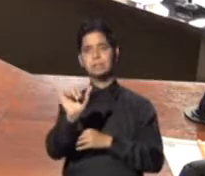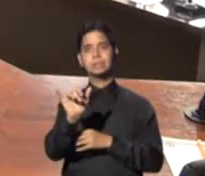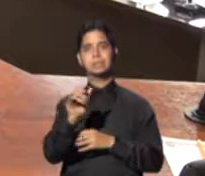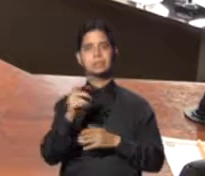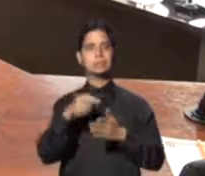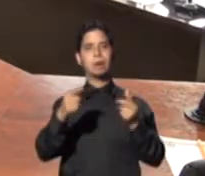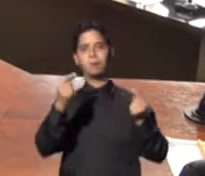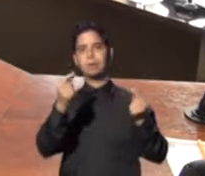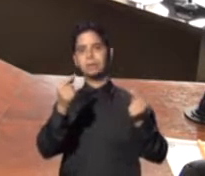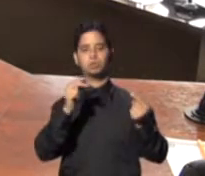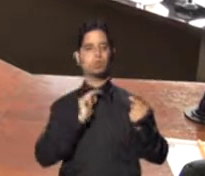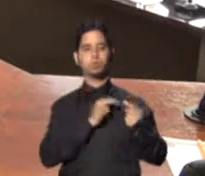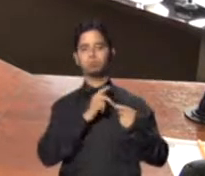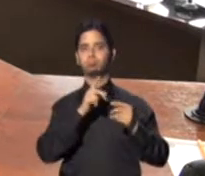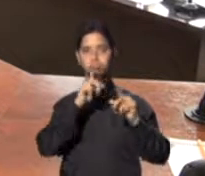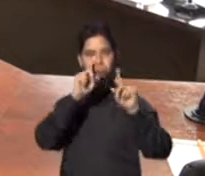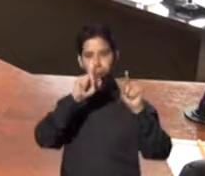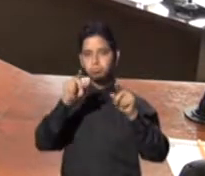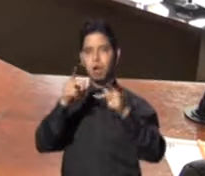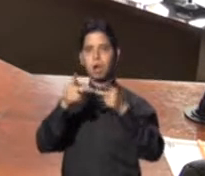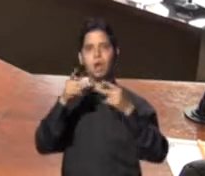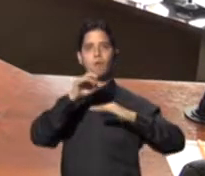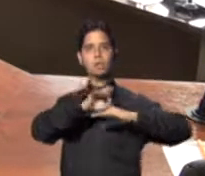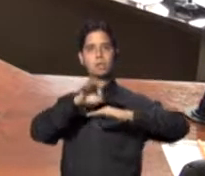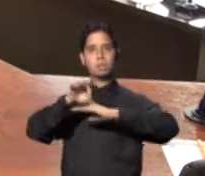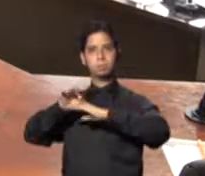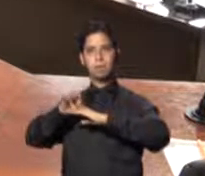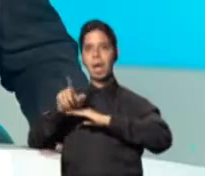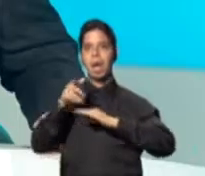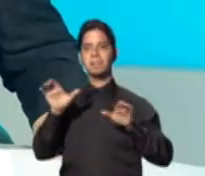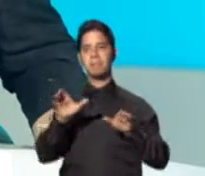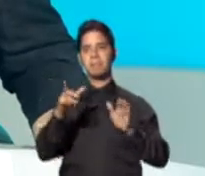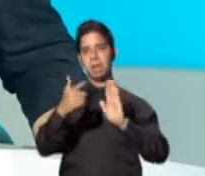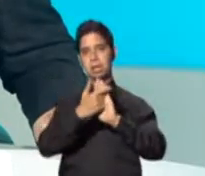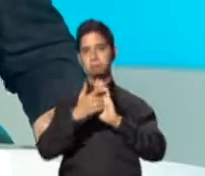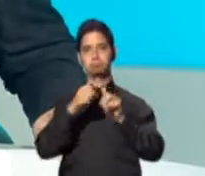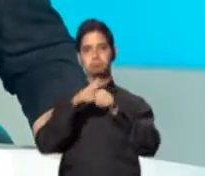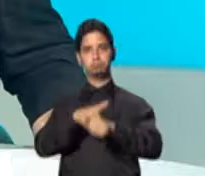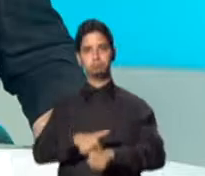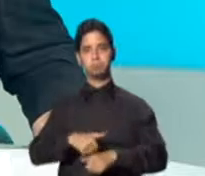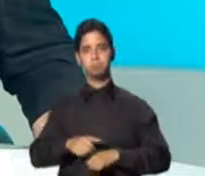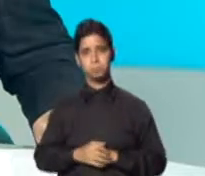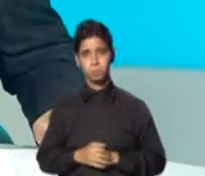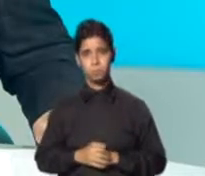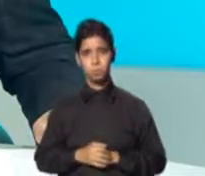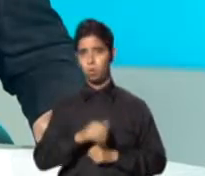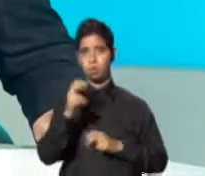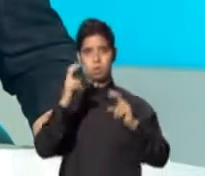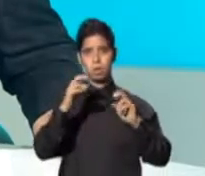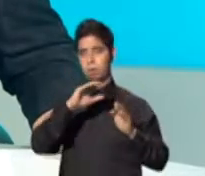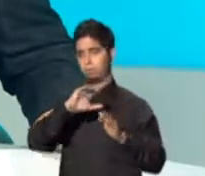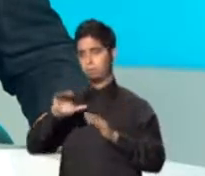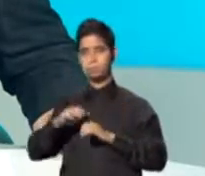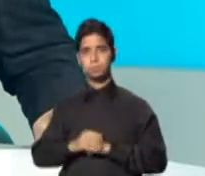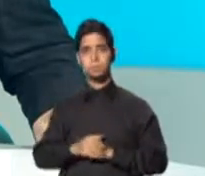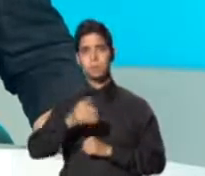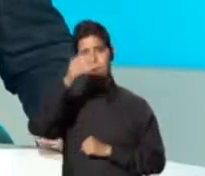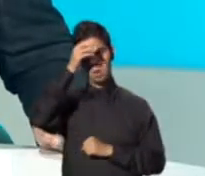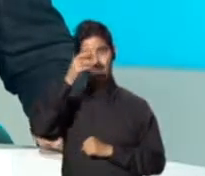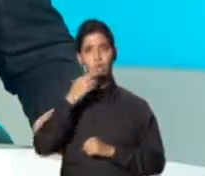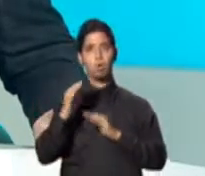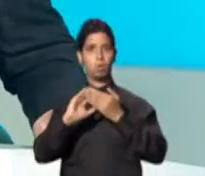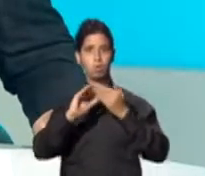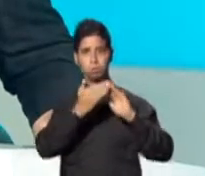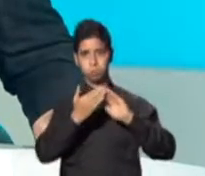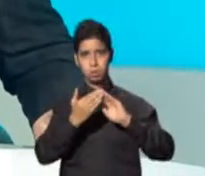es tirarnos a la calle. Vamos para la calle a hacerlo a la ley de salir. Pasando a otros temas, el municipio de Cabo Rojo hizo entrega